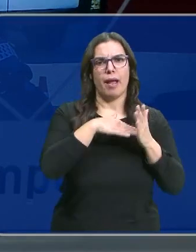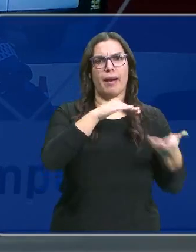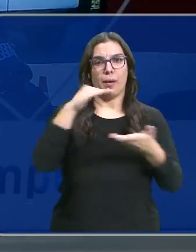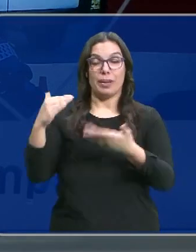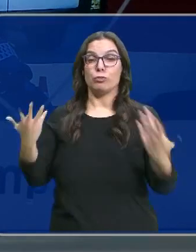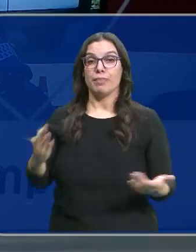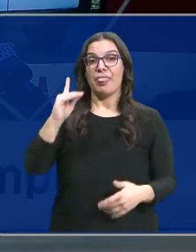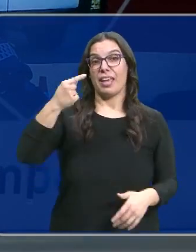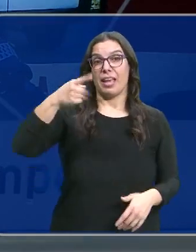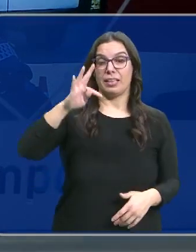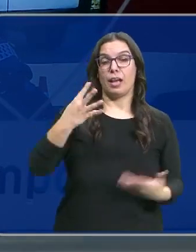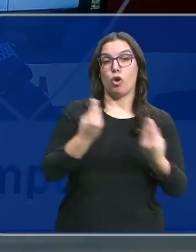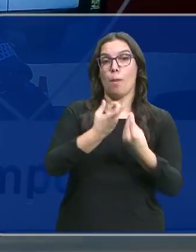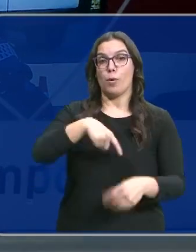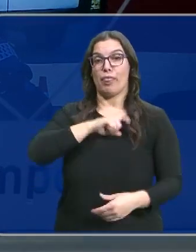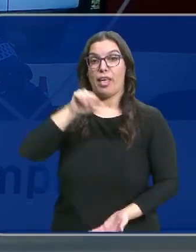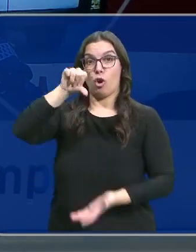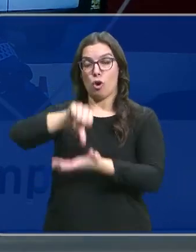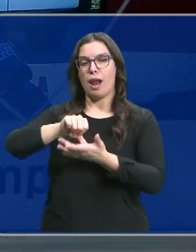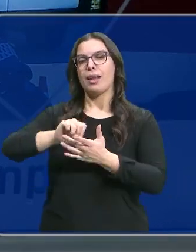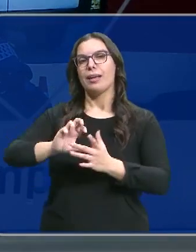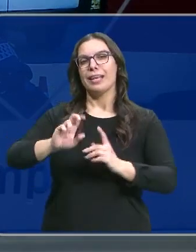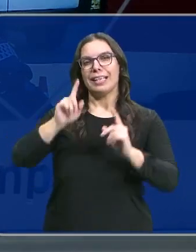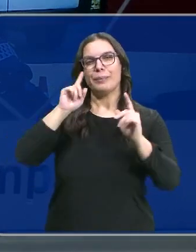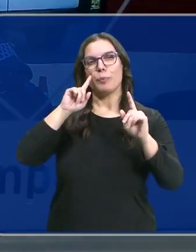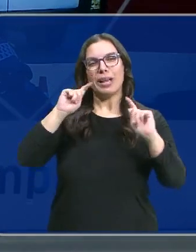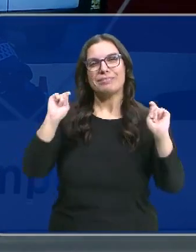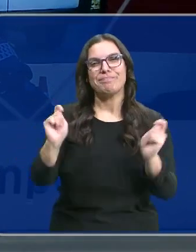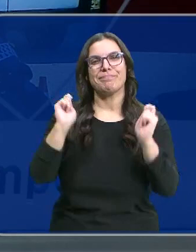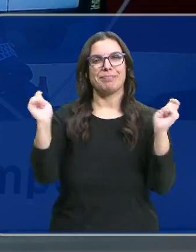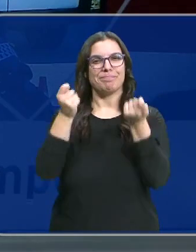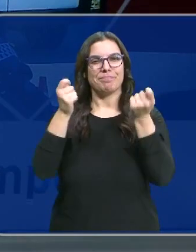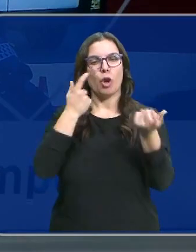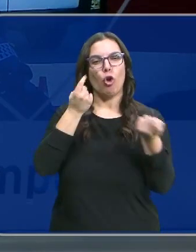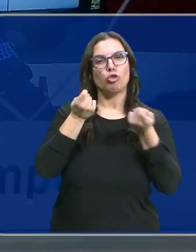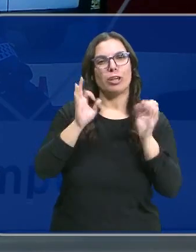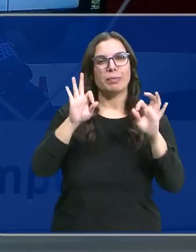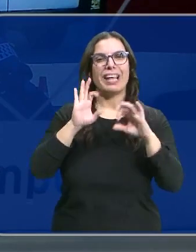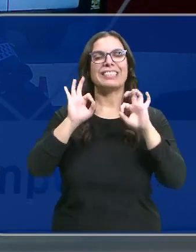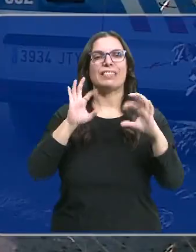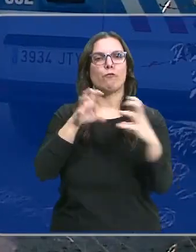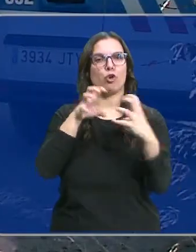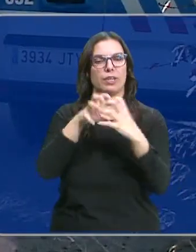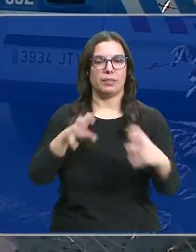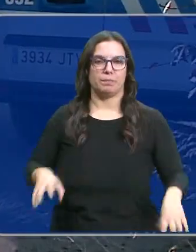DGT, junto a la Policía Local, está desarrollando una campaña especial de vigilancia y control de furgonetas. Andrea Olmedo.